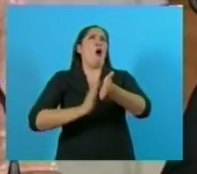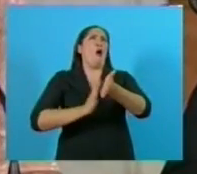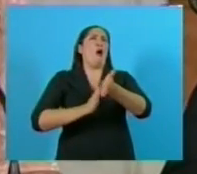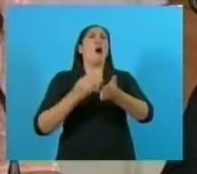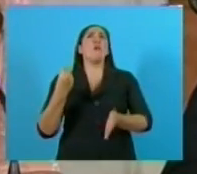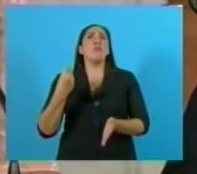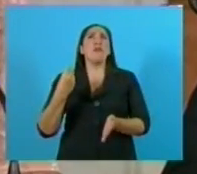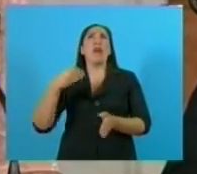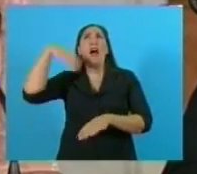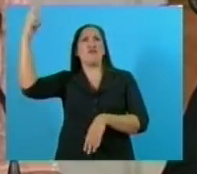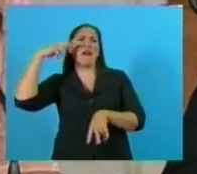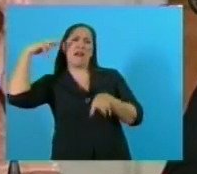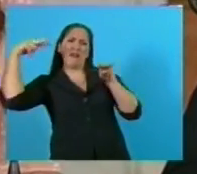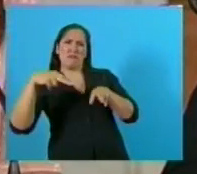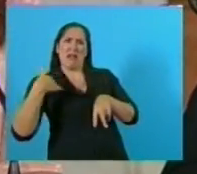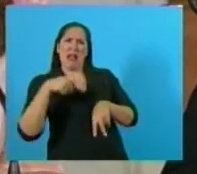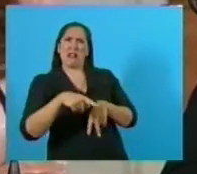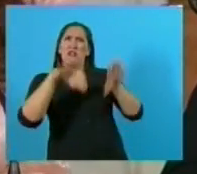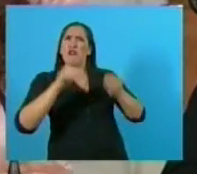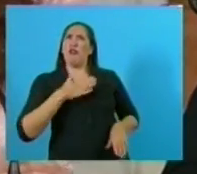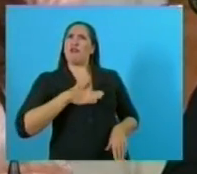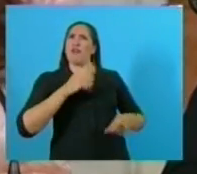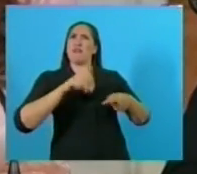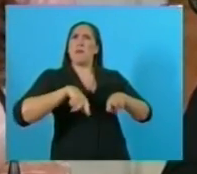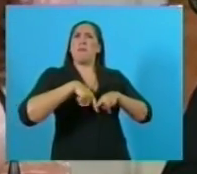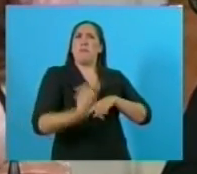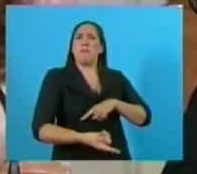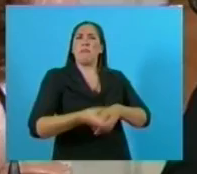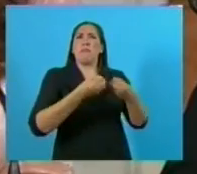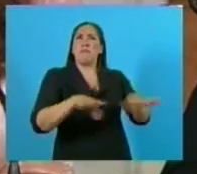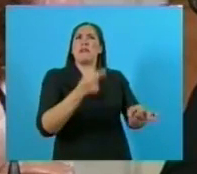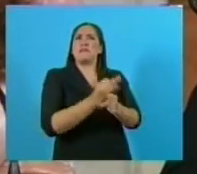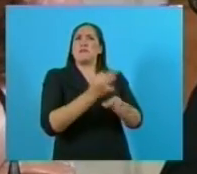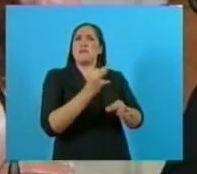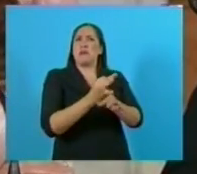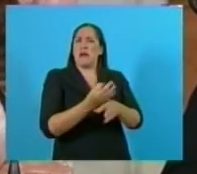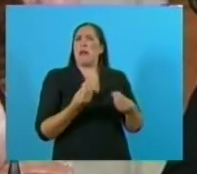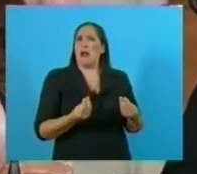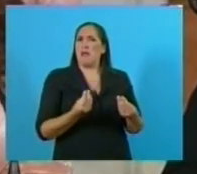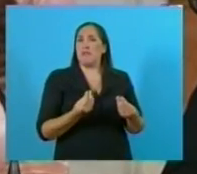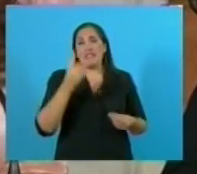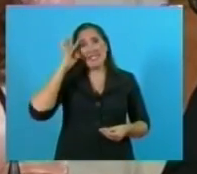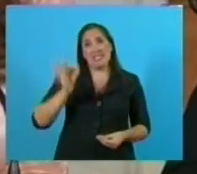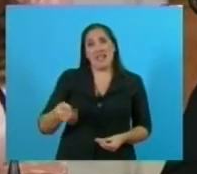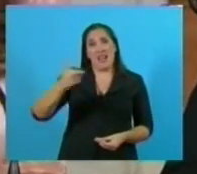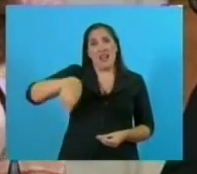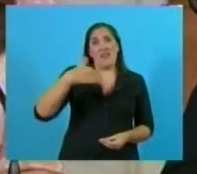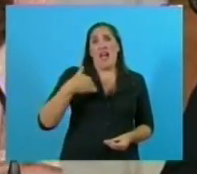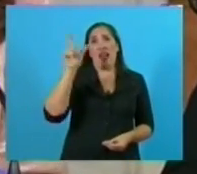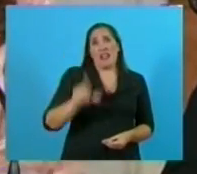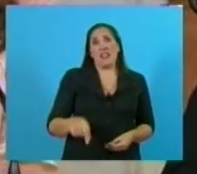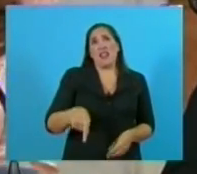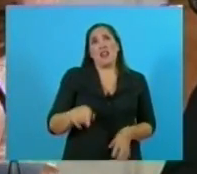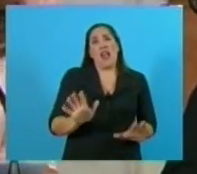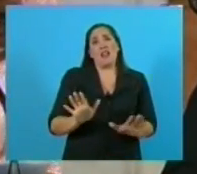países es muy normal empezar las clases un determinado día, pero en la Argentina sabemos que siempre es difícil empezar las clases.